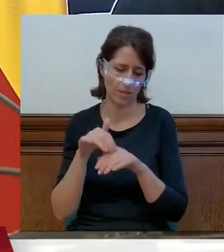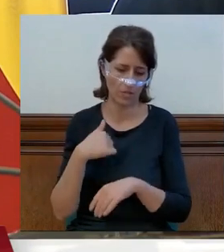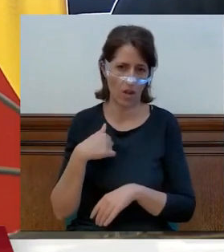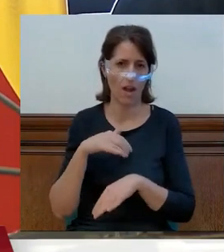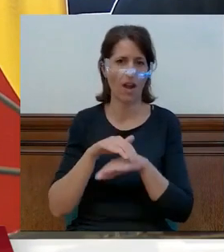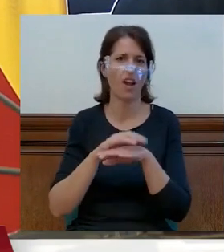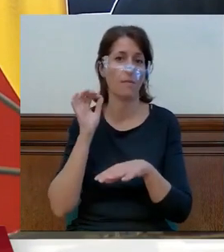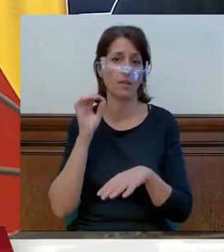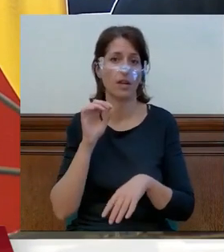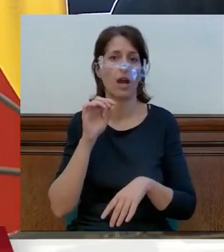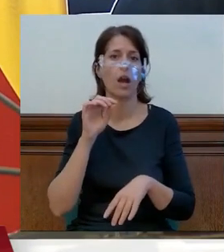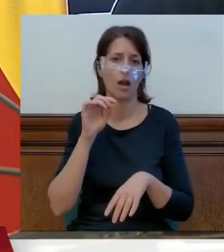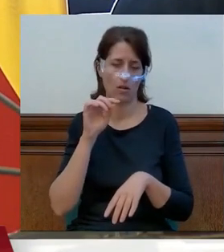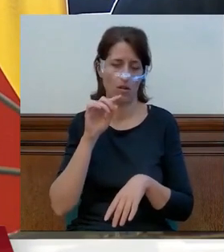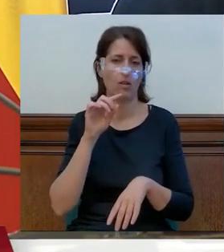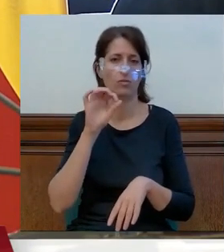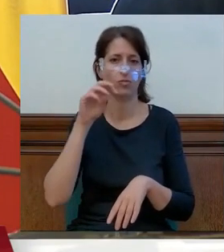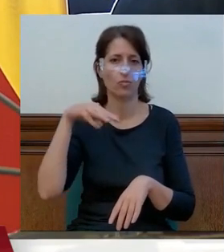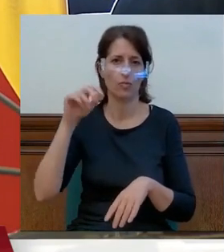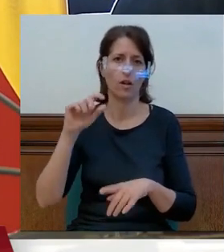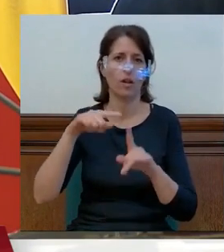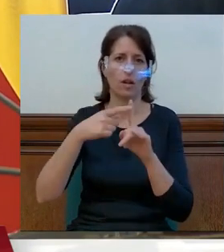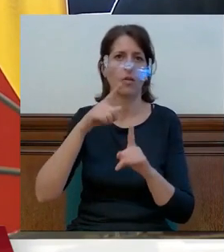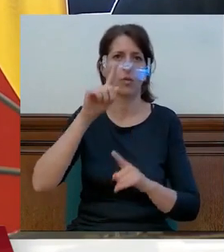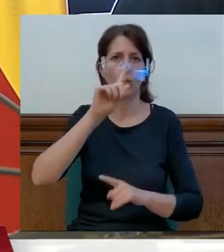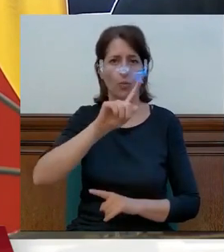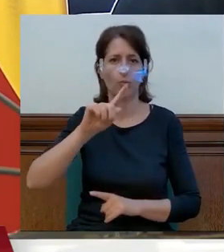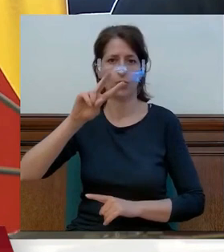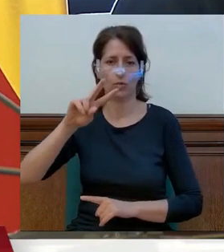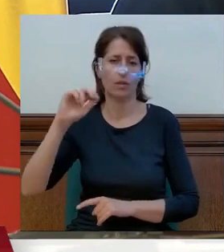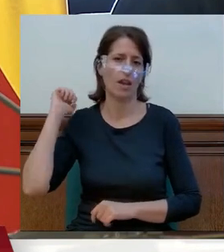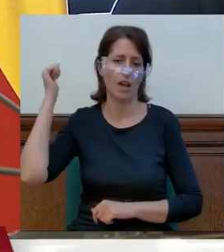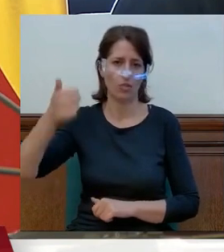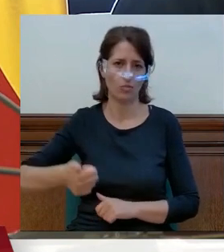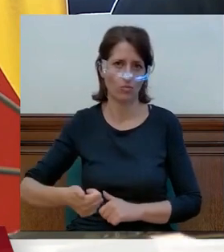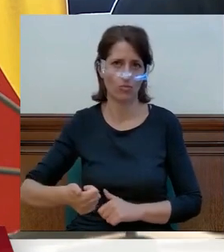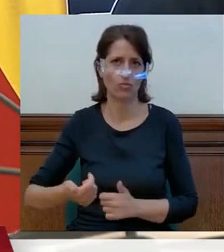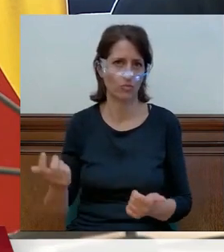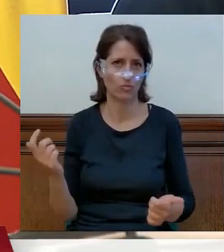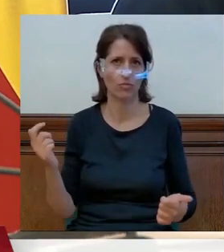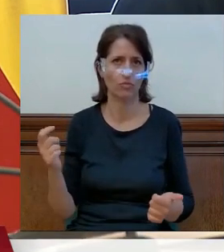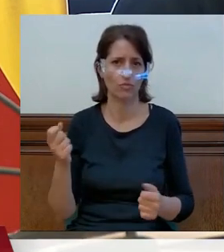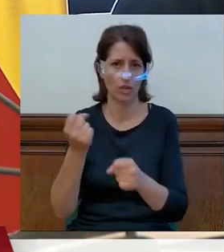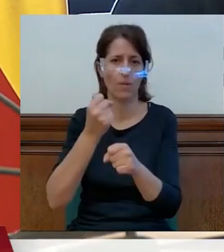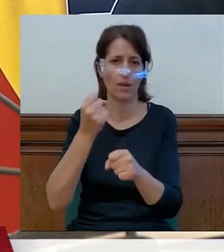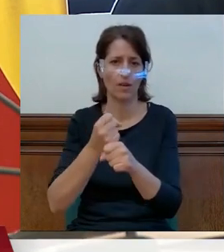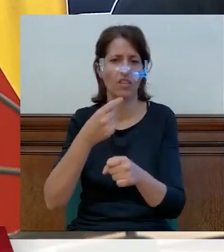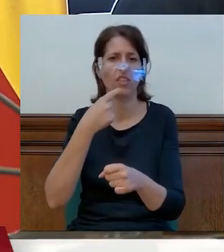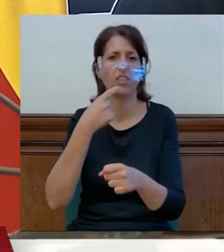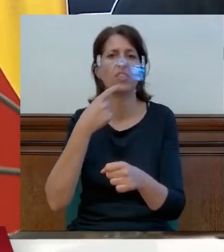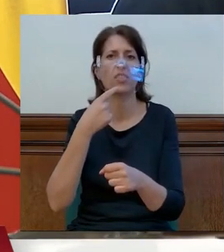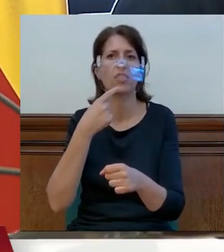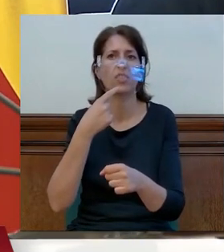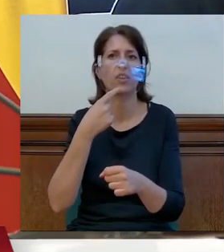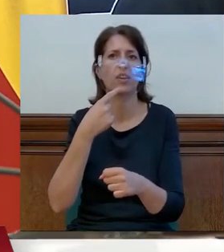SUMA 1112 desde hace años y ¿sabe lo que dice? Que